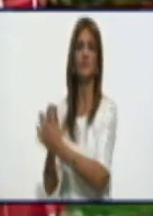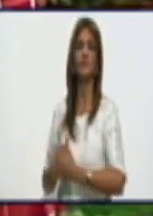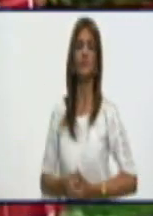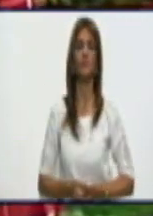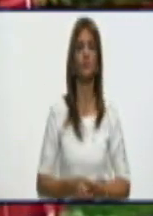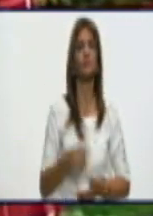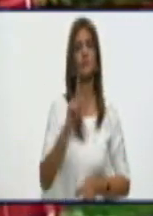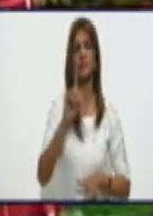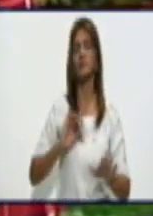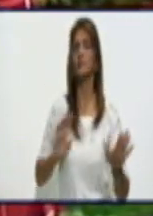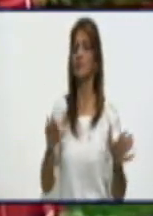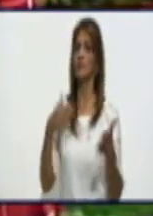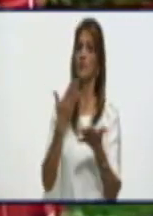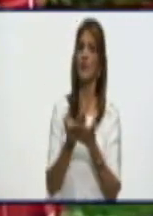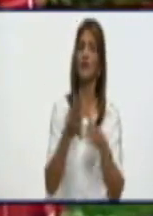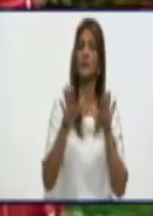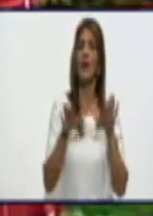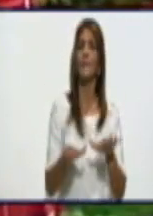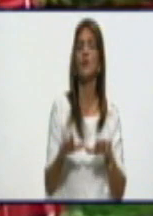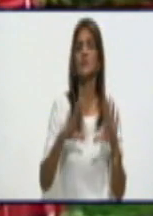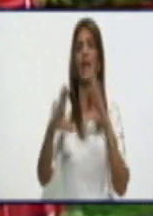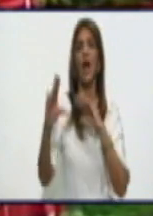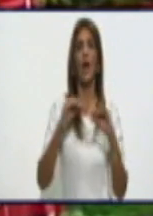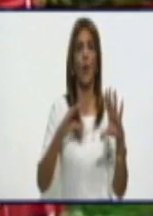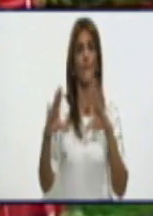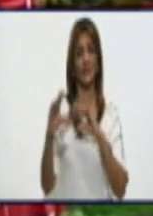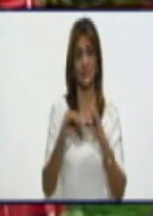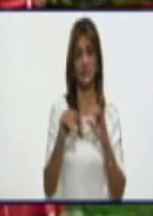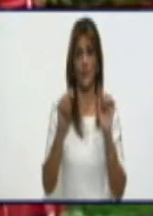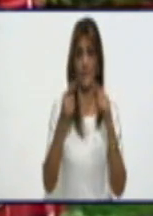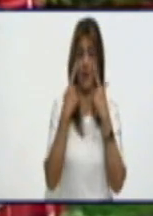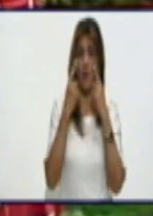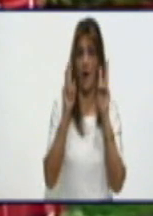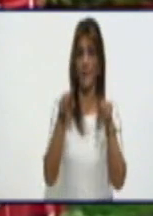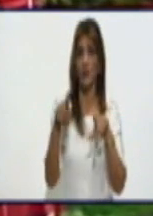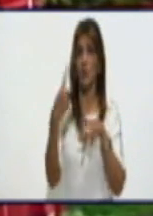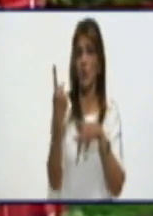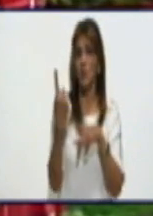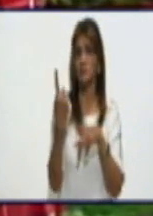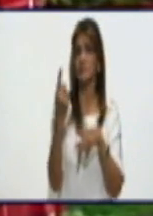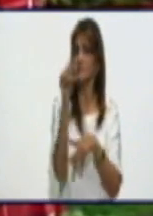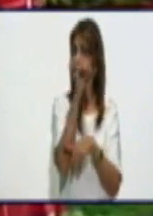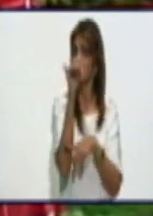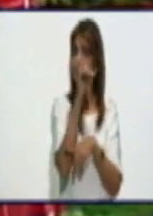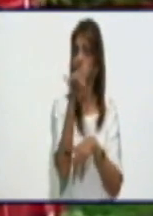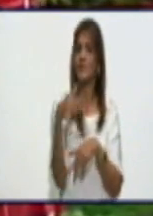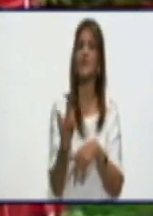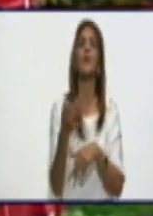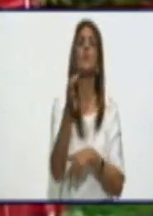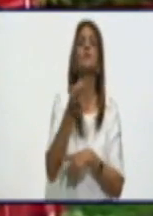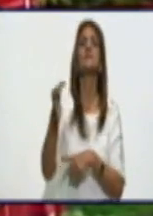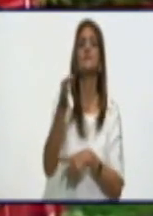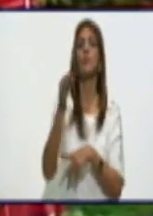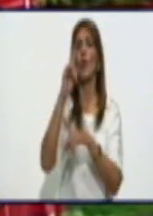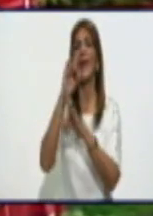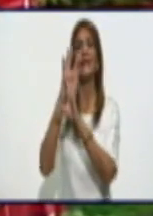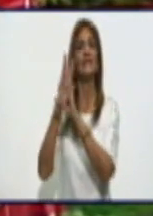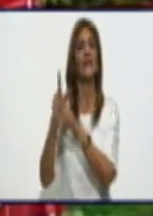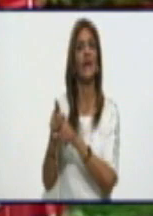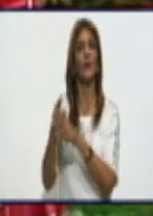una pausa en la conversación. Vamos a ver un trabajo que nos llega desde el municipio de Niquero. Pero al regreso, le propongo